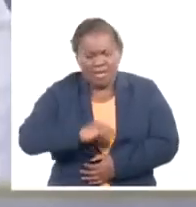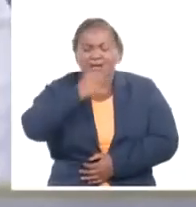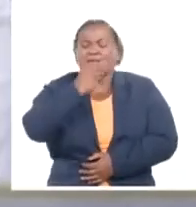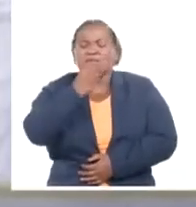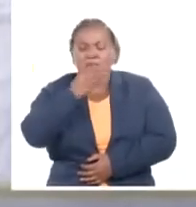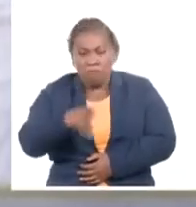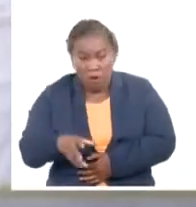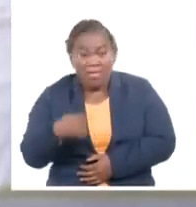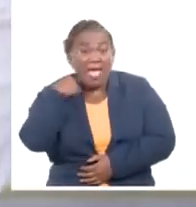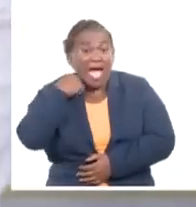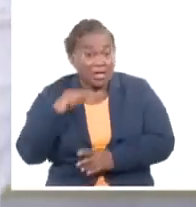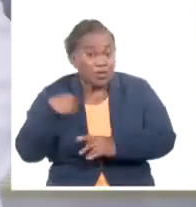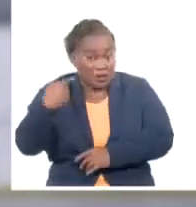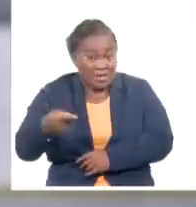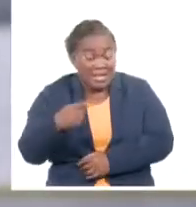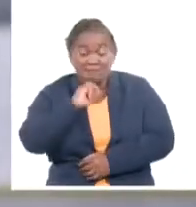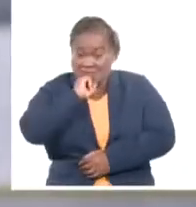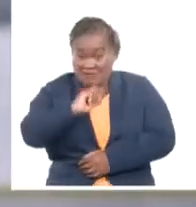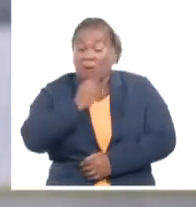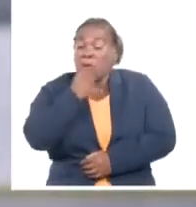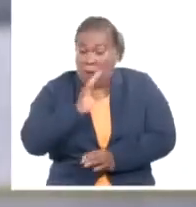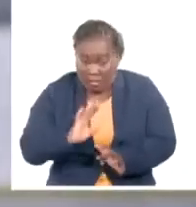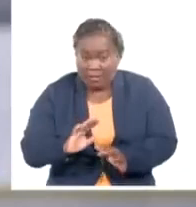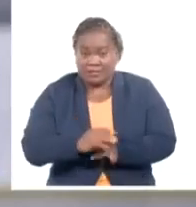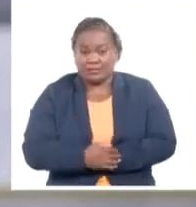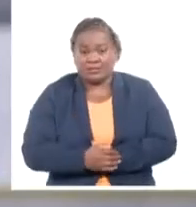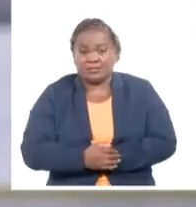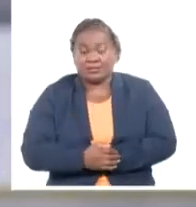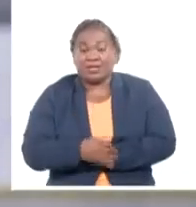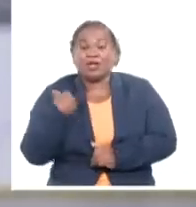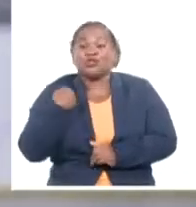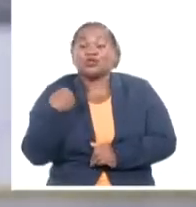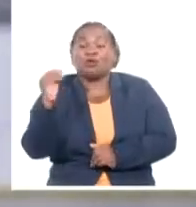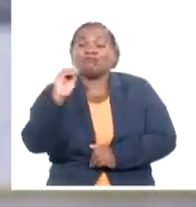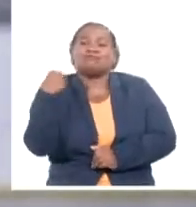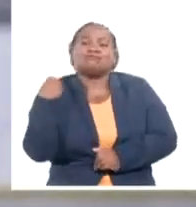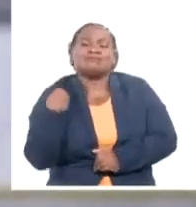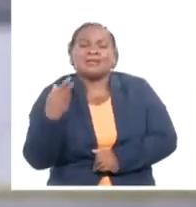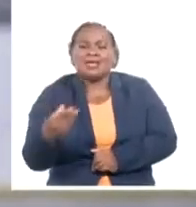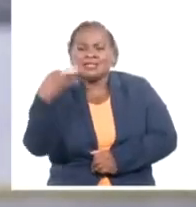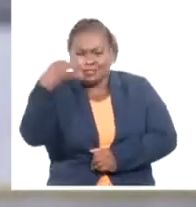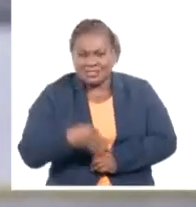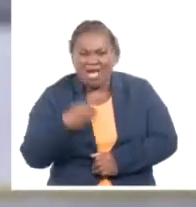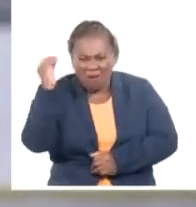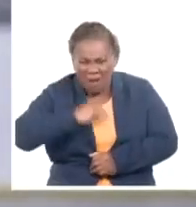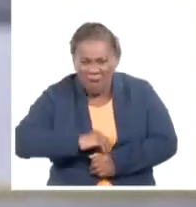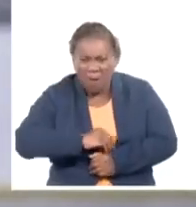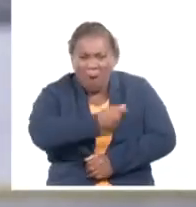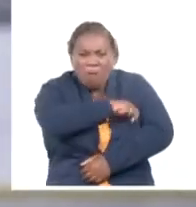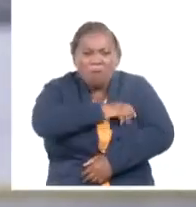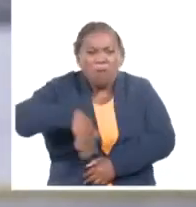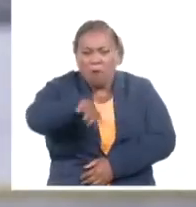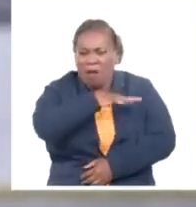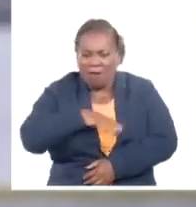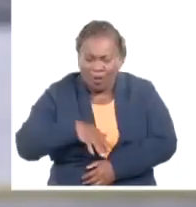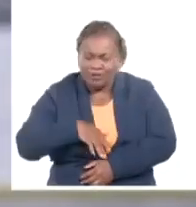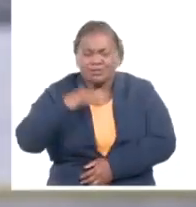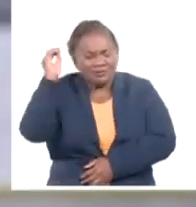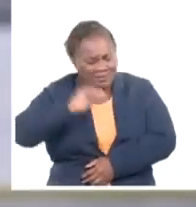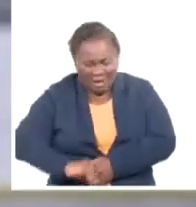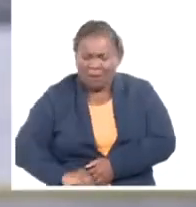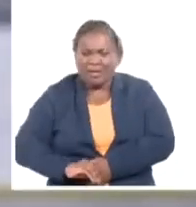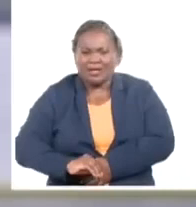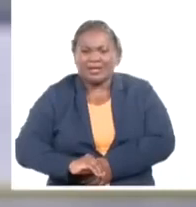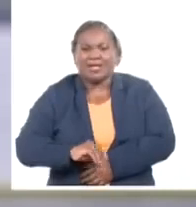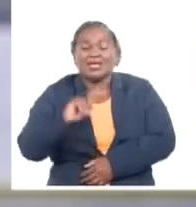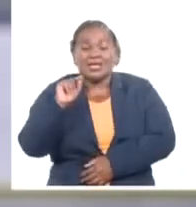aún más difícil. Nos convoca la certeza de que la creatividad de nuestro pueblo es infinita y que no